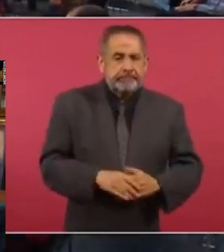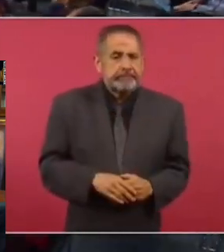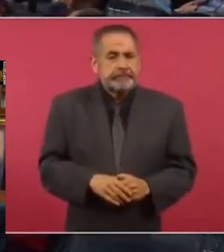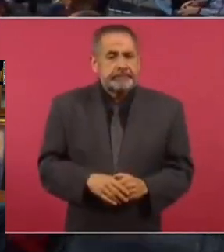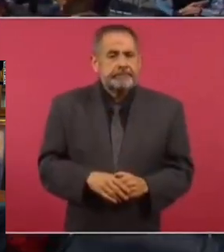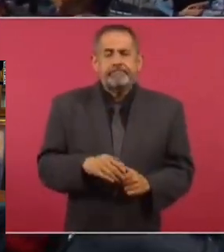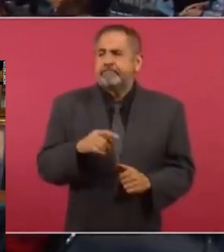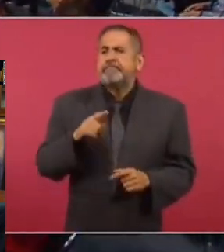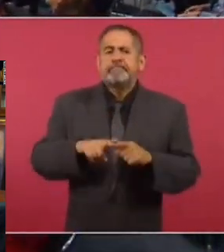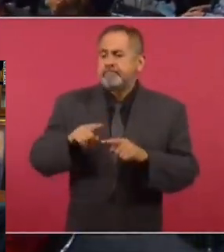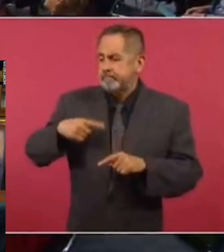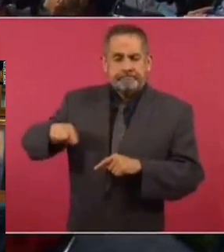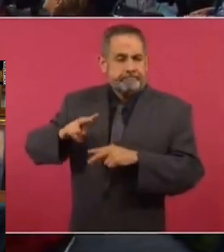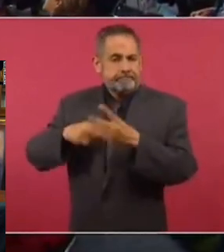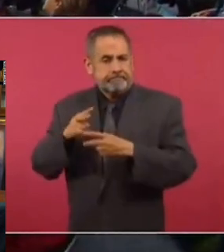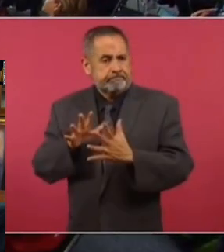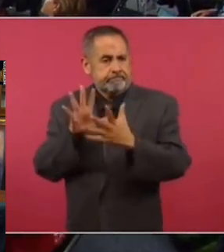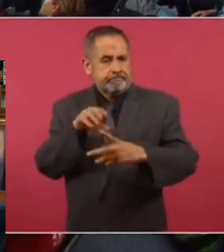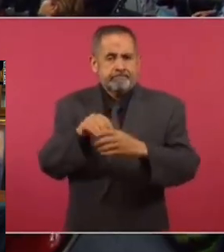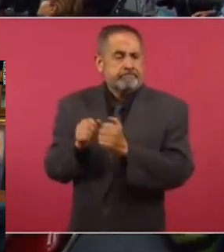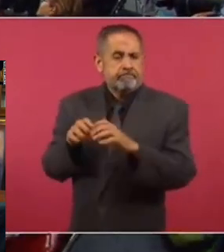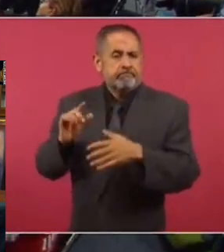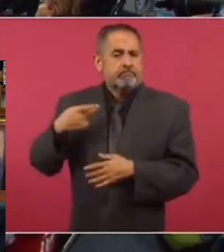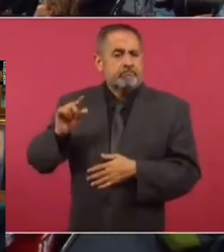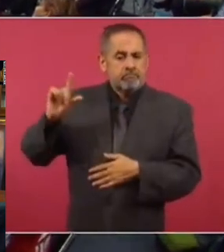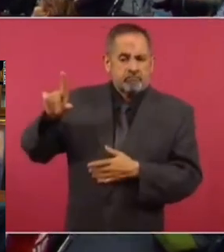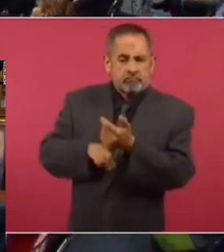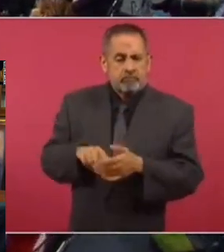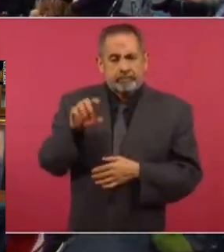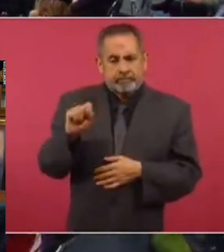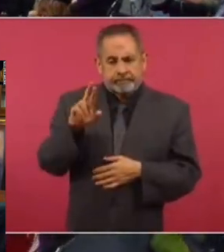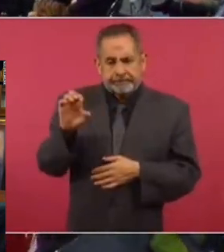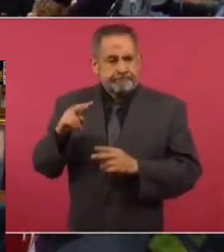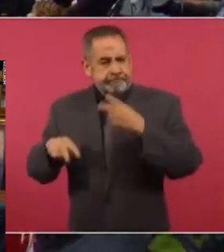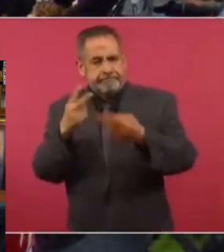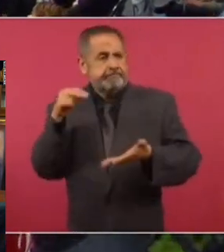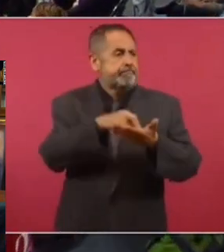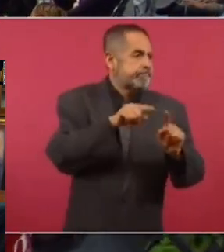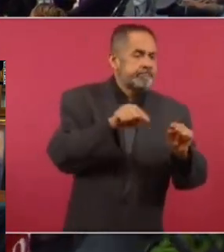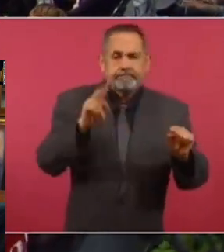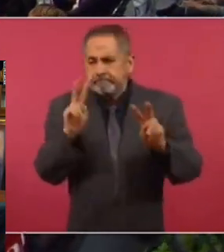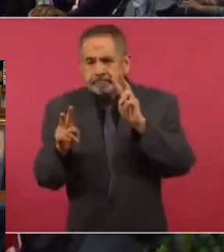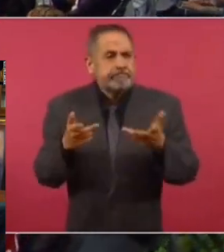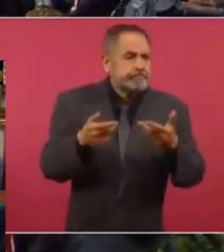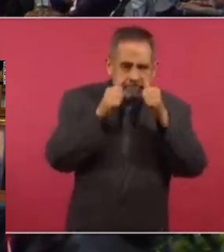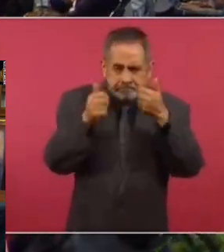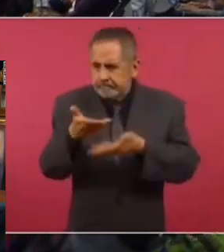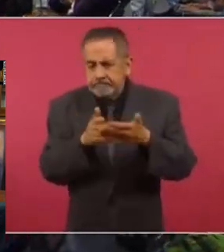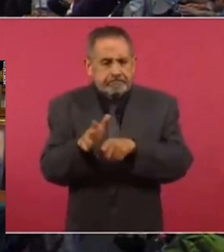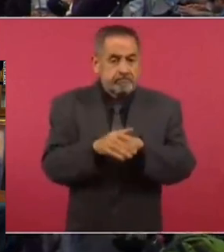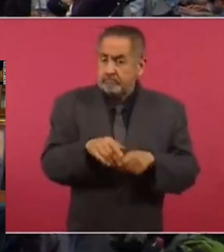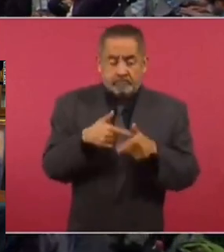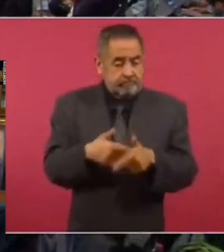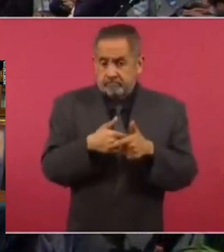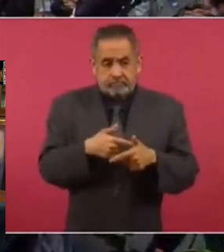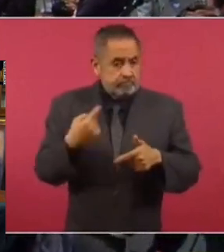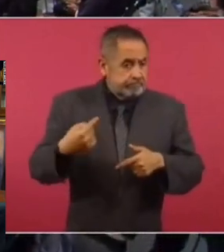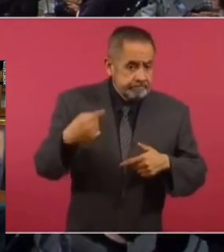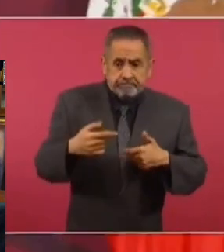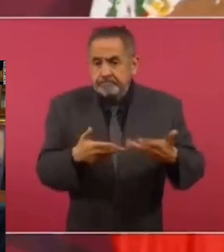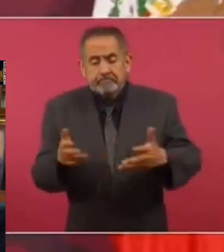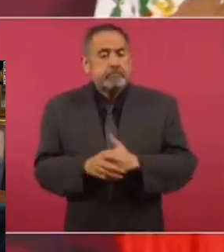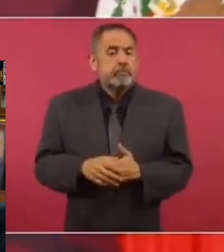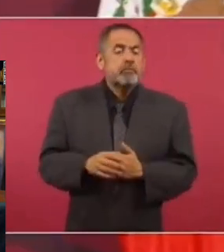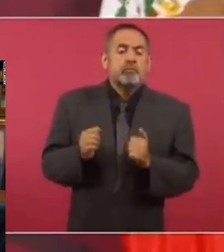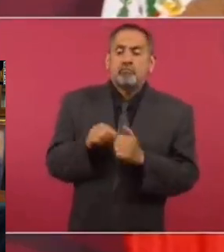Hay participación de servidores públicos de la Secretaría de Relaciones Exteriores, están atendiendo permanentemente. Está